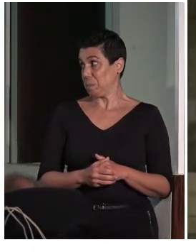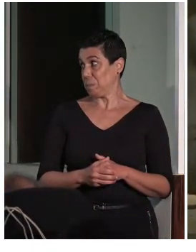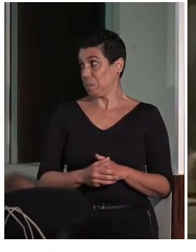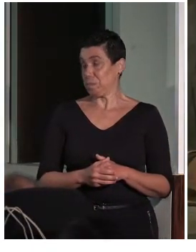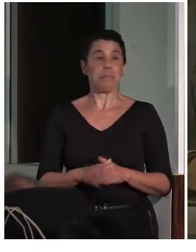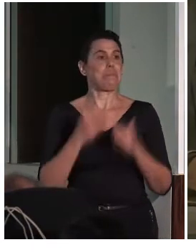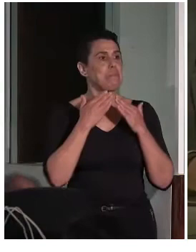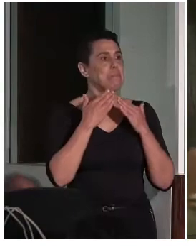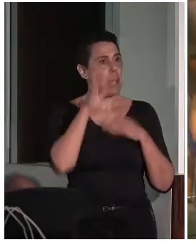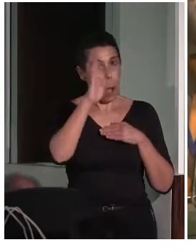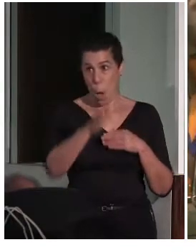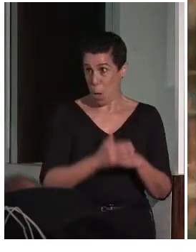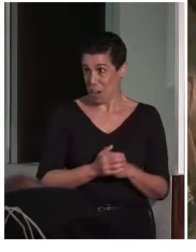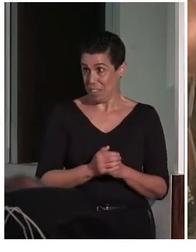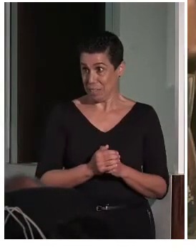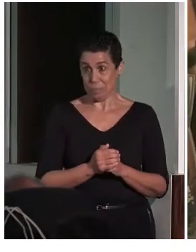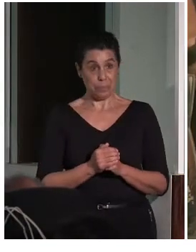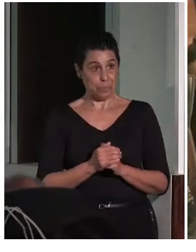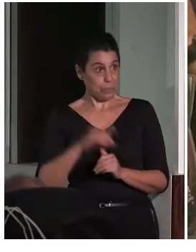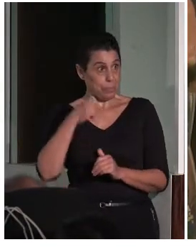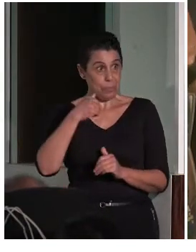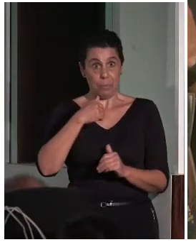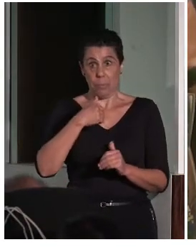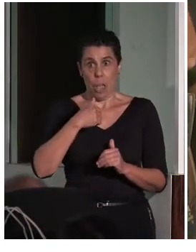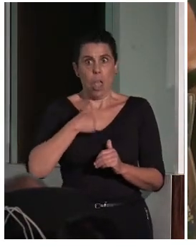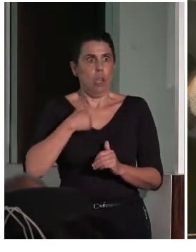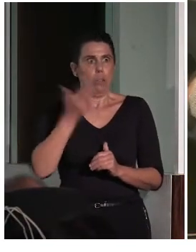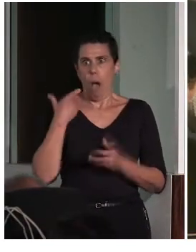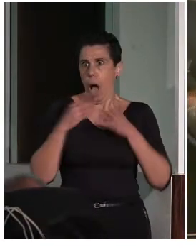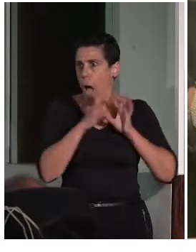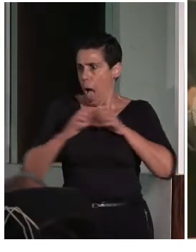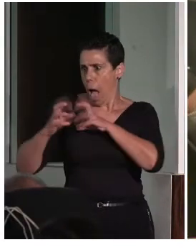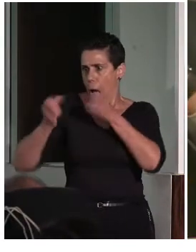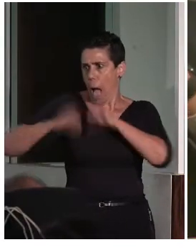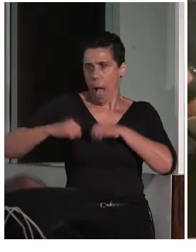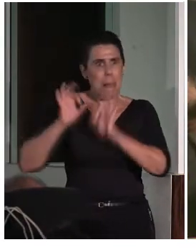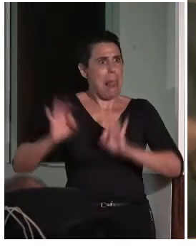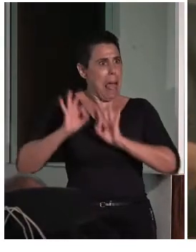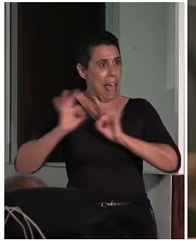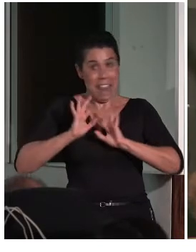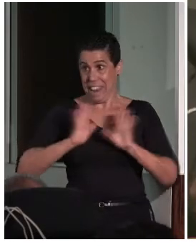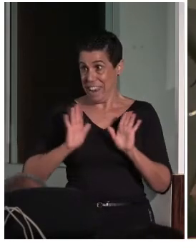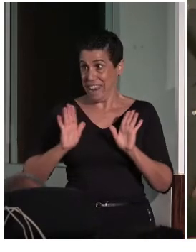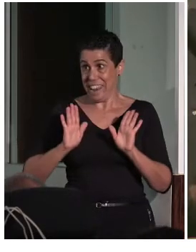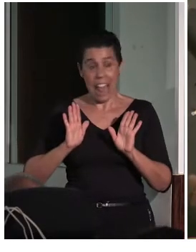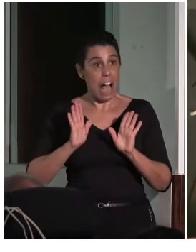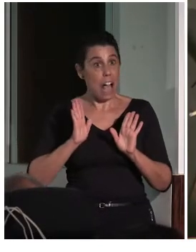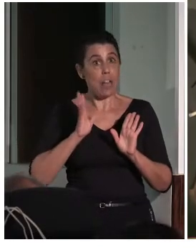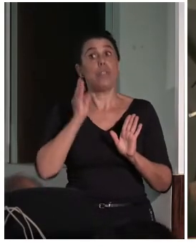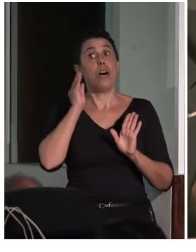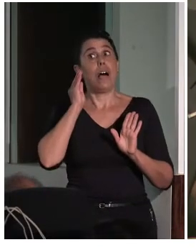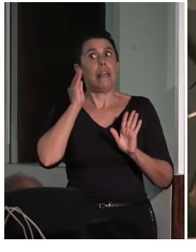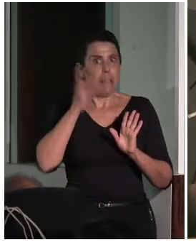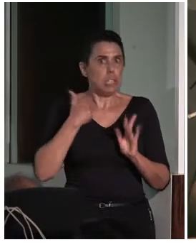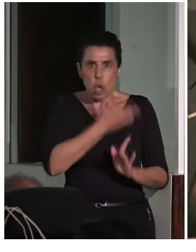Hola. Bueno, pues yo, sin haberlo consensuado con los miembros de la mesa ni nada, creo que no faltaría la verdad